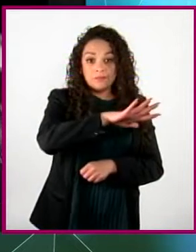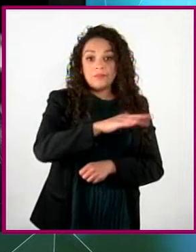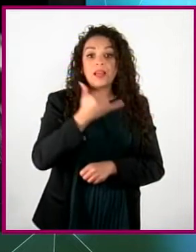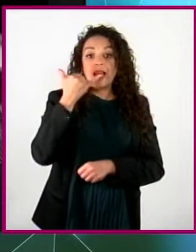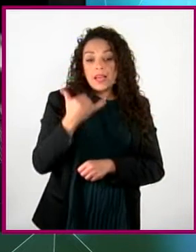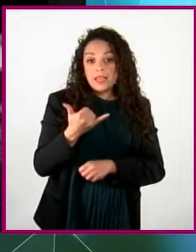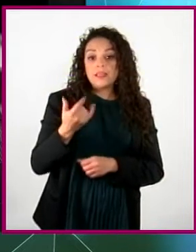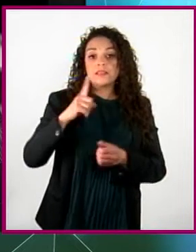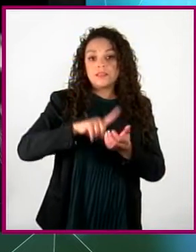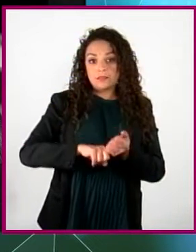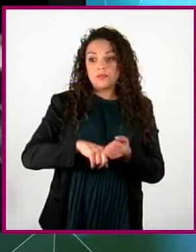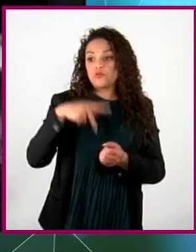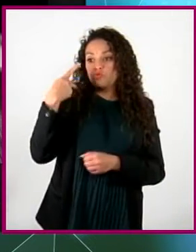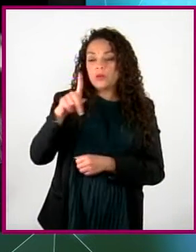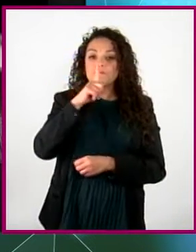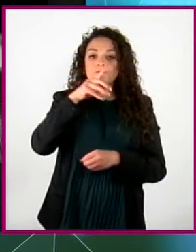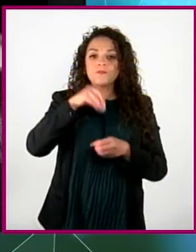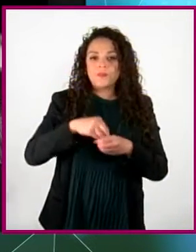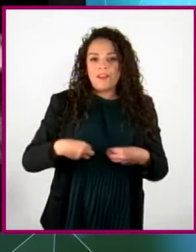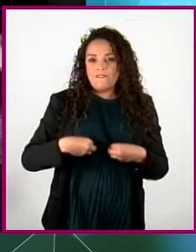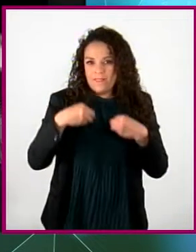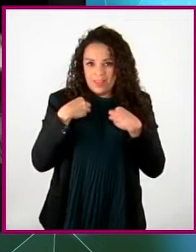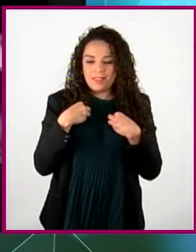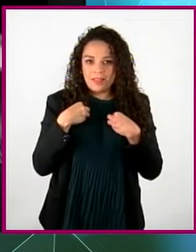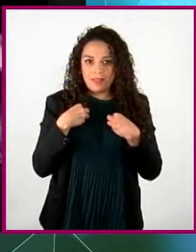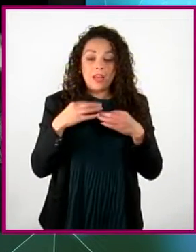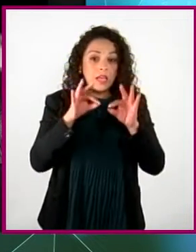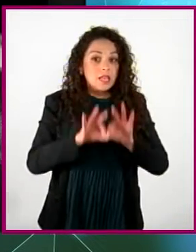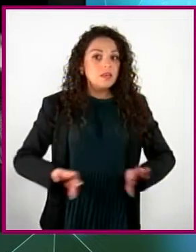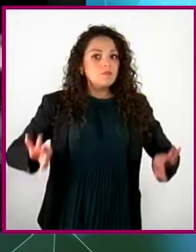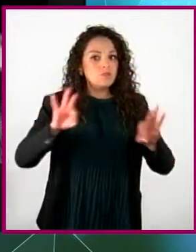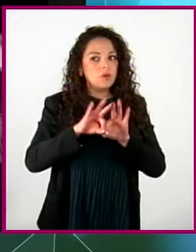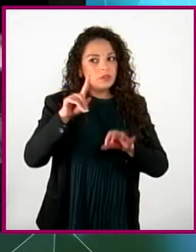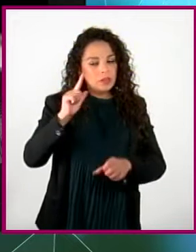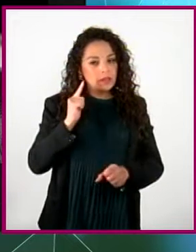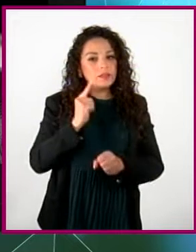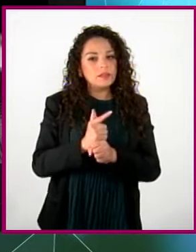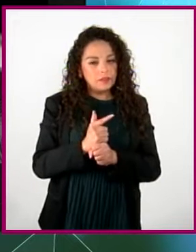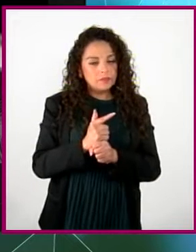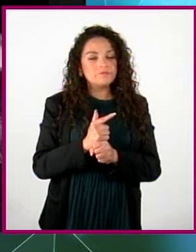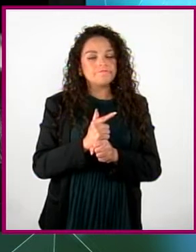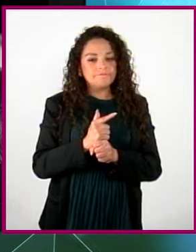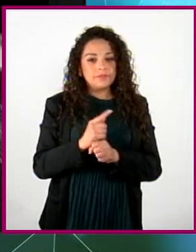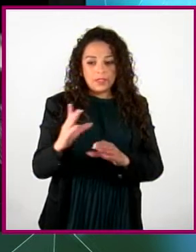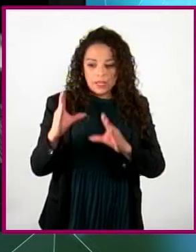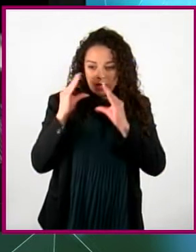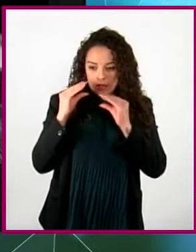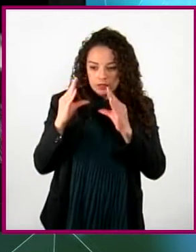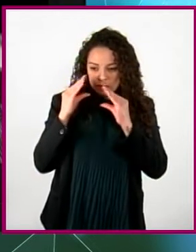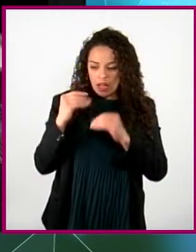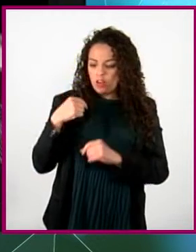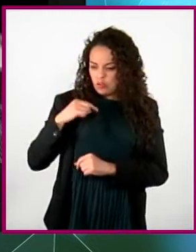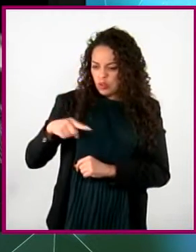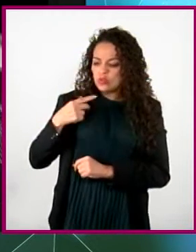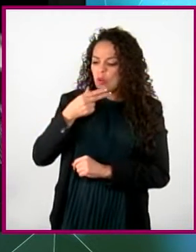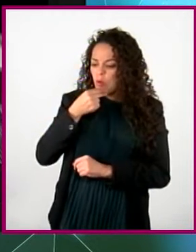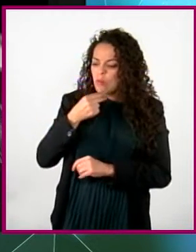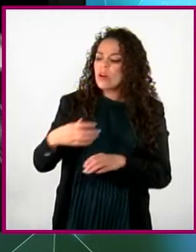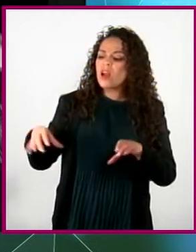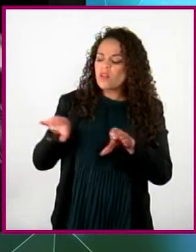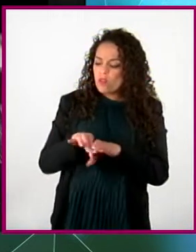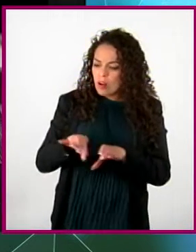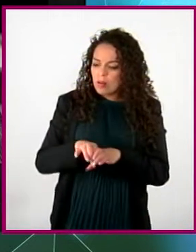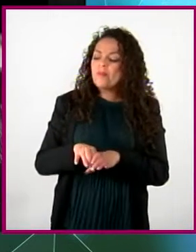espacios considerados íntimos. Es importante hacer notar que a partir de cómo nos enseñaron a ser hombres, no desarrollamos la